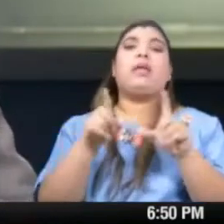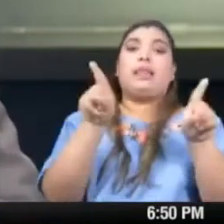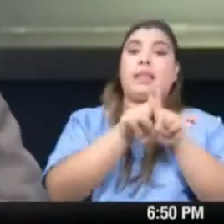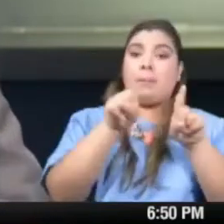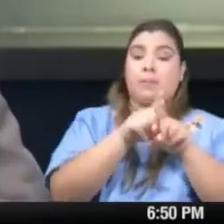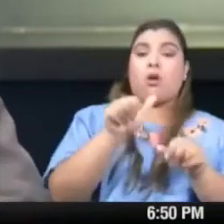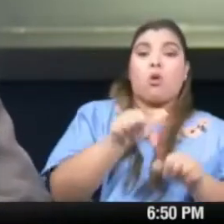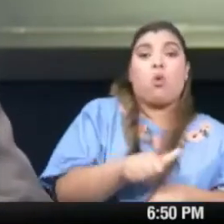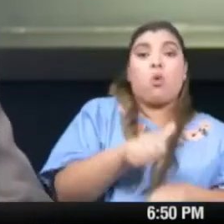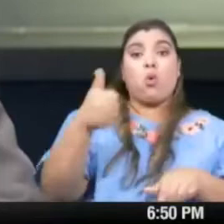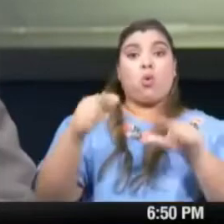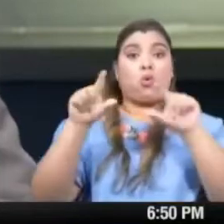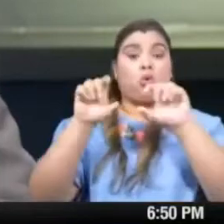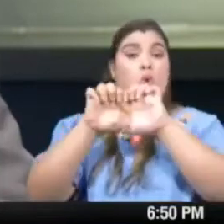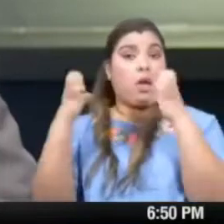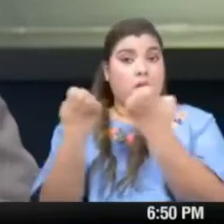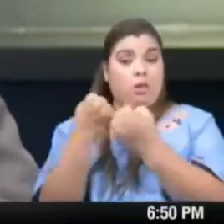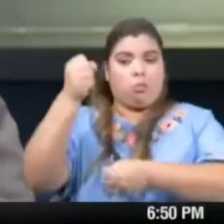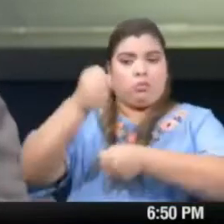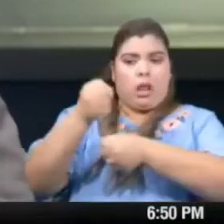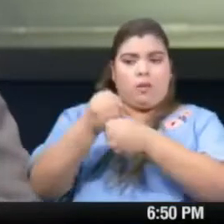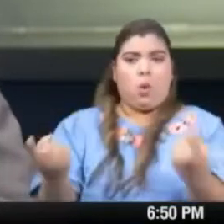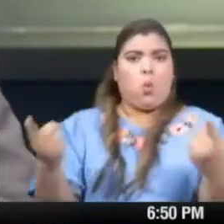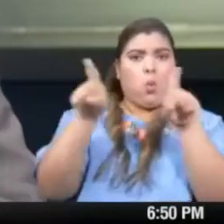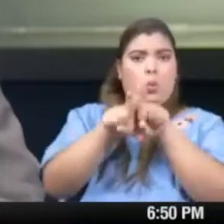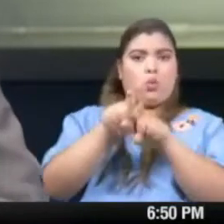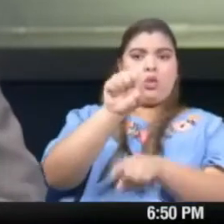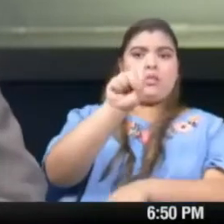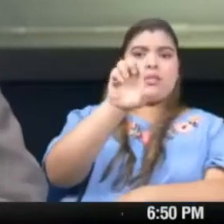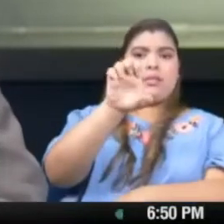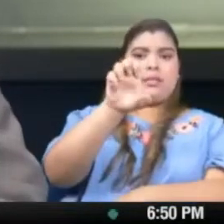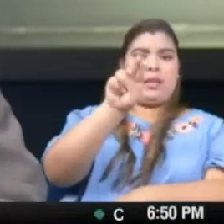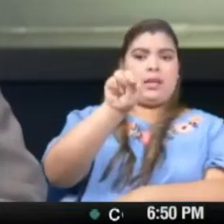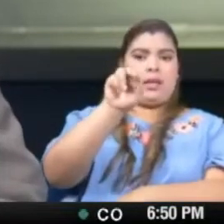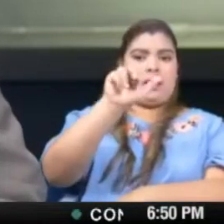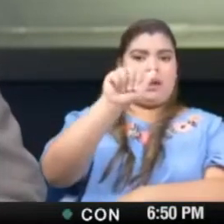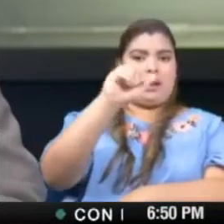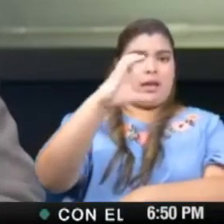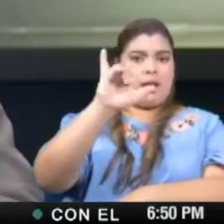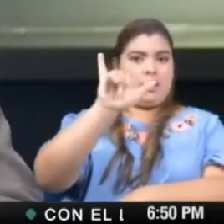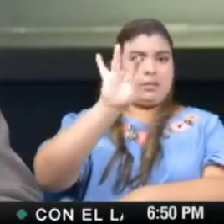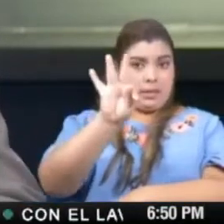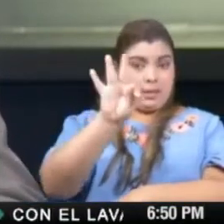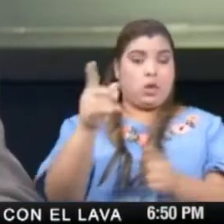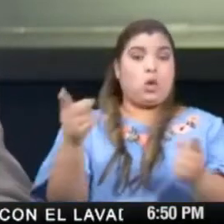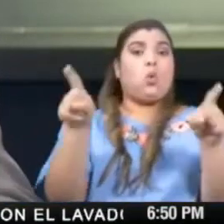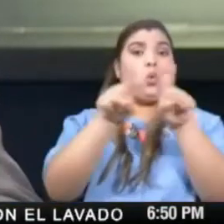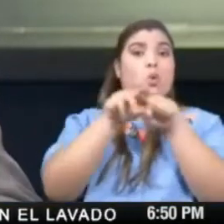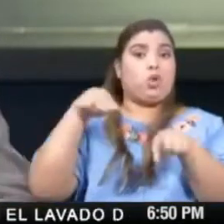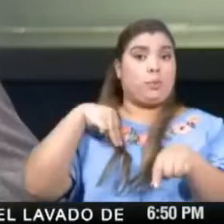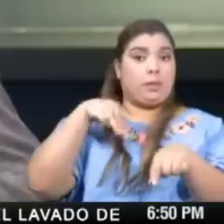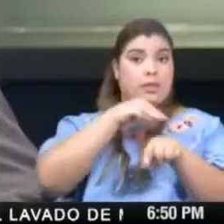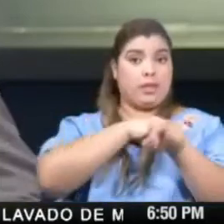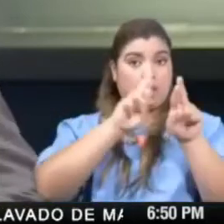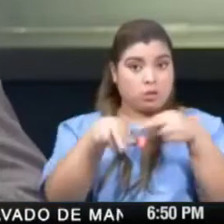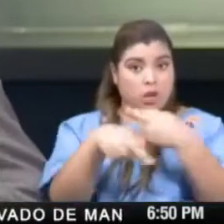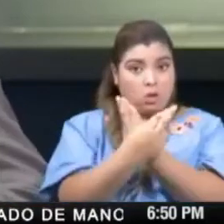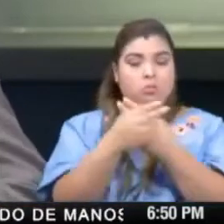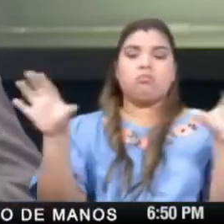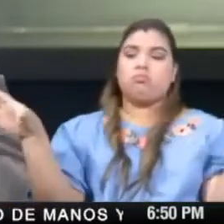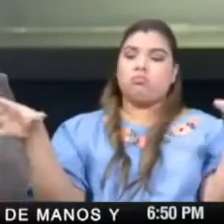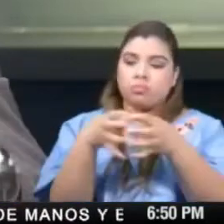con el SENA-CID y el Ministerio de Salud o con el Gobierno Nacional porque es un equipo